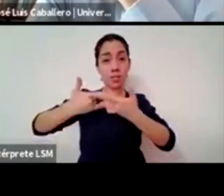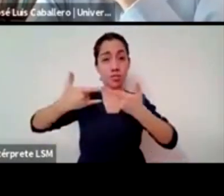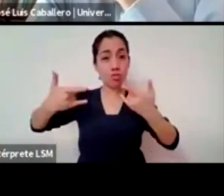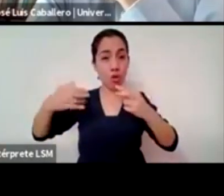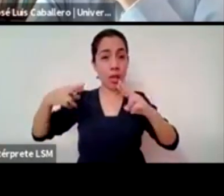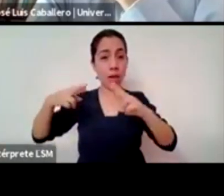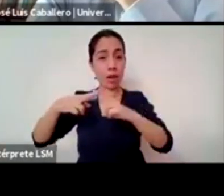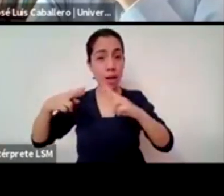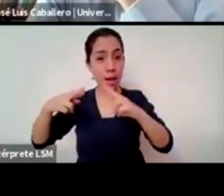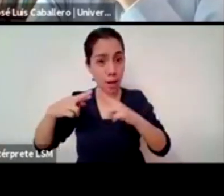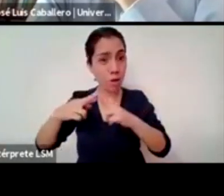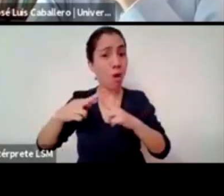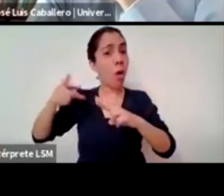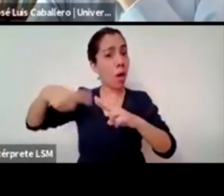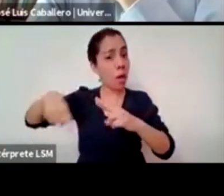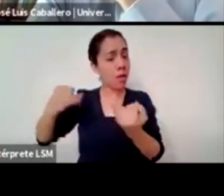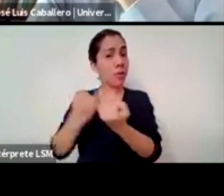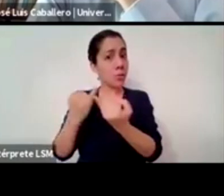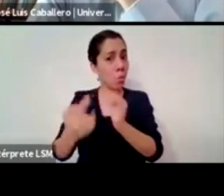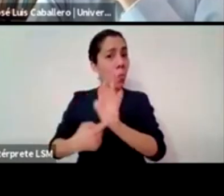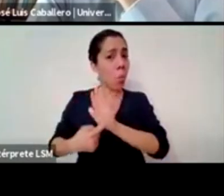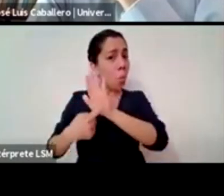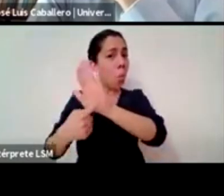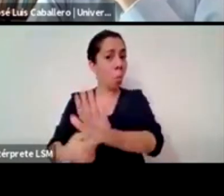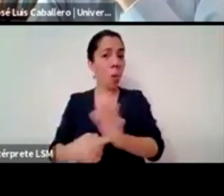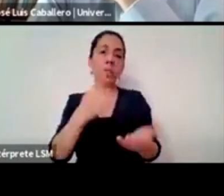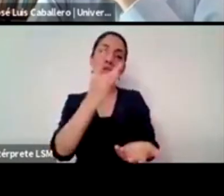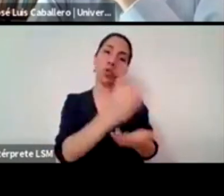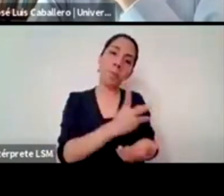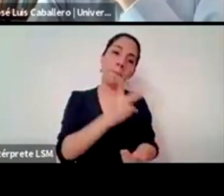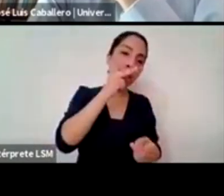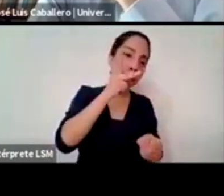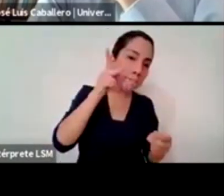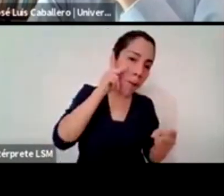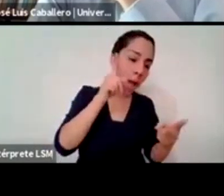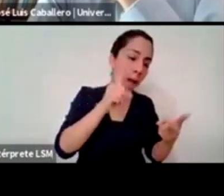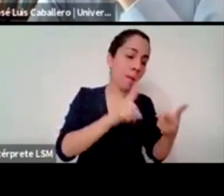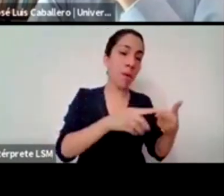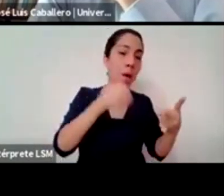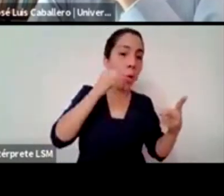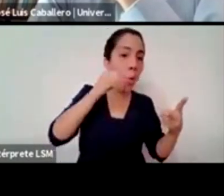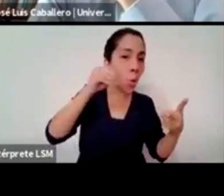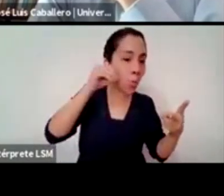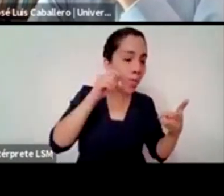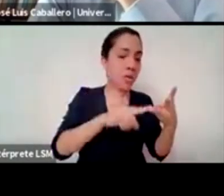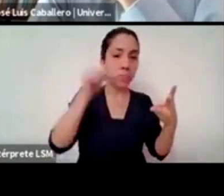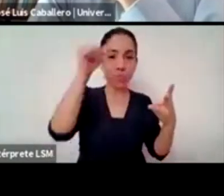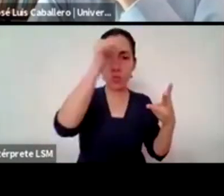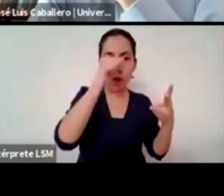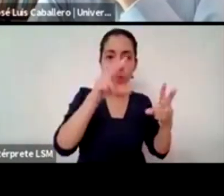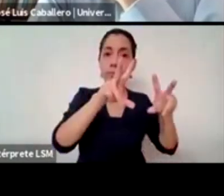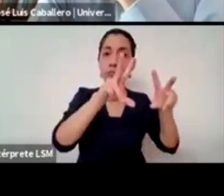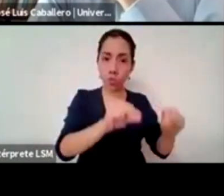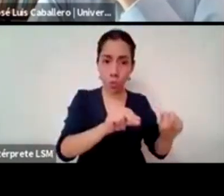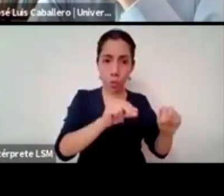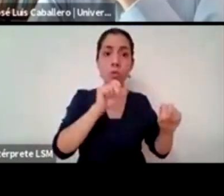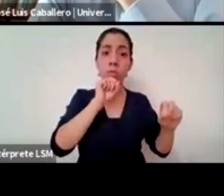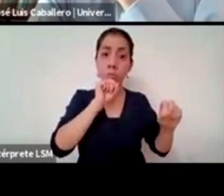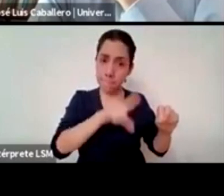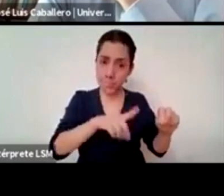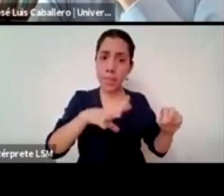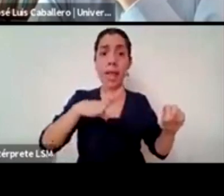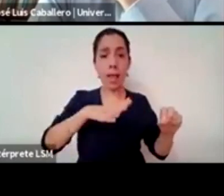de obispos ni sacerdotes sino que hay que hablar también de una serie de mujeres que jugaron roles